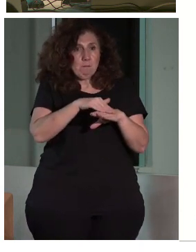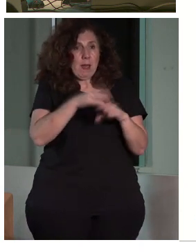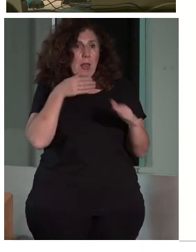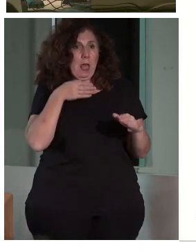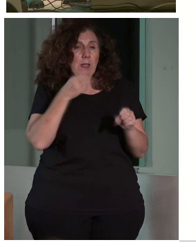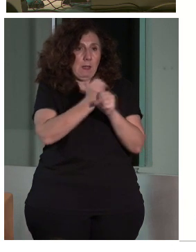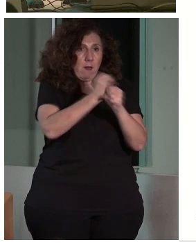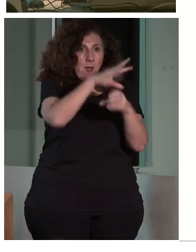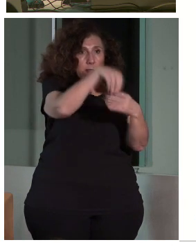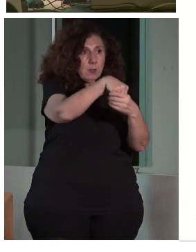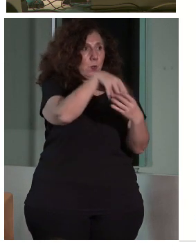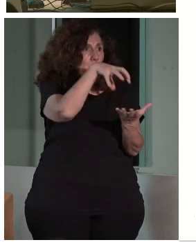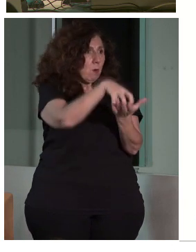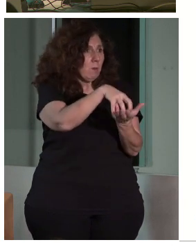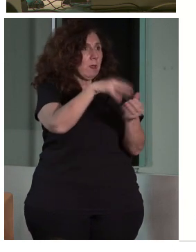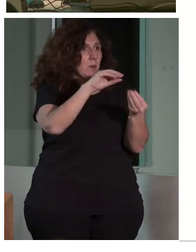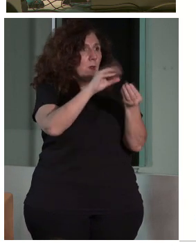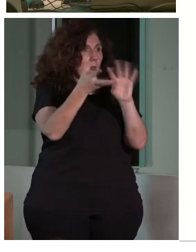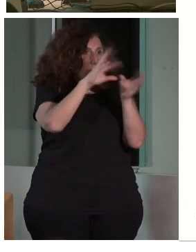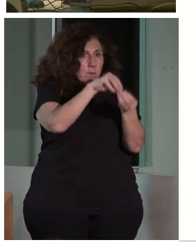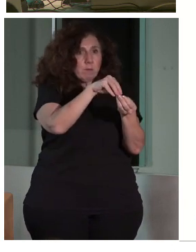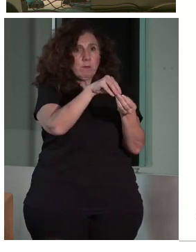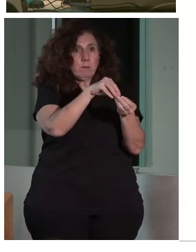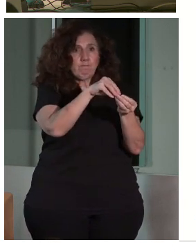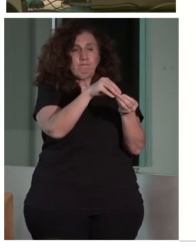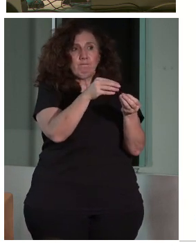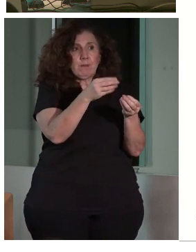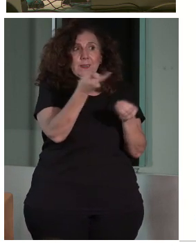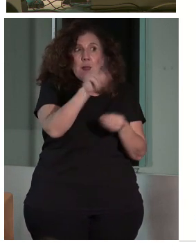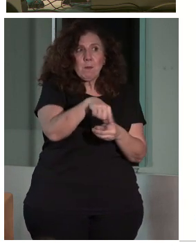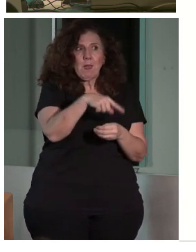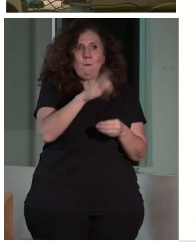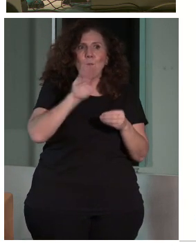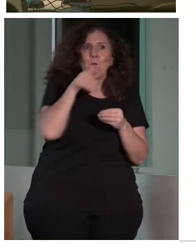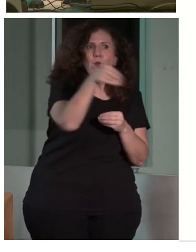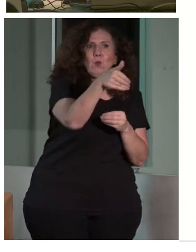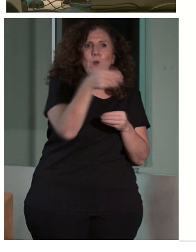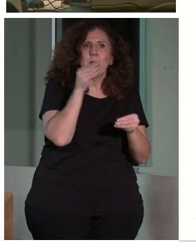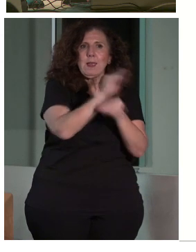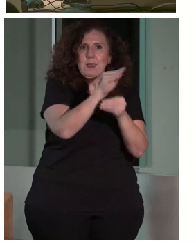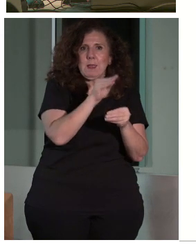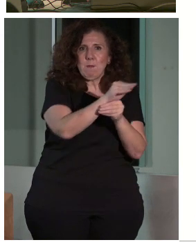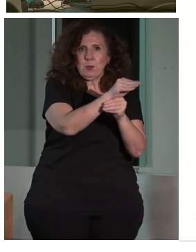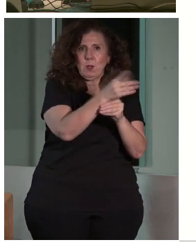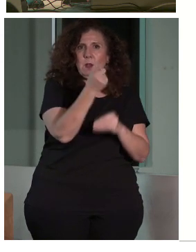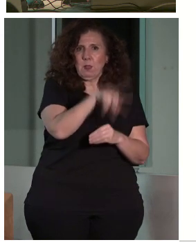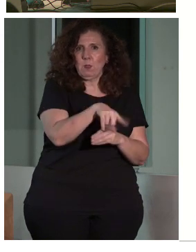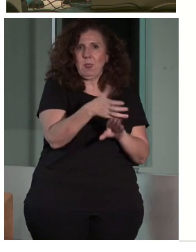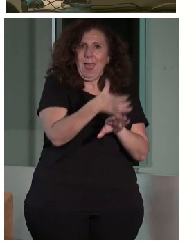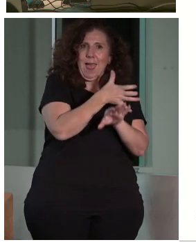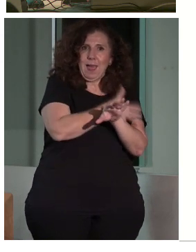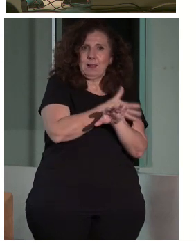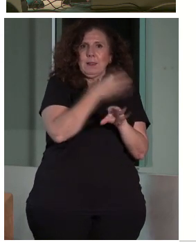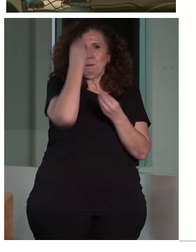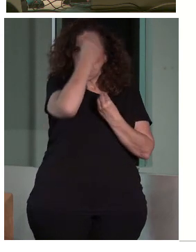intervención, sino que probablemente eso supondrá unas inversiones futuras, ¿no? Tenerlas en cuenta, porque